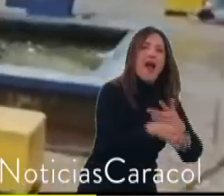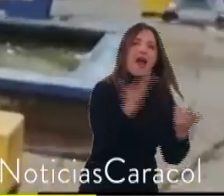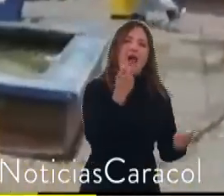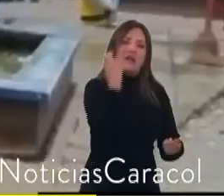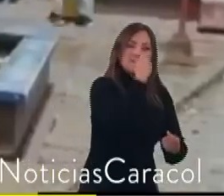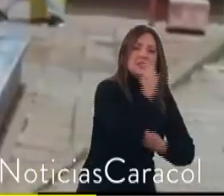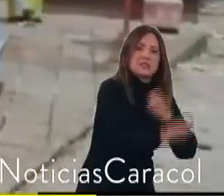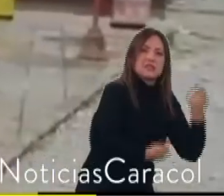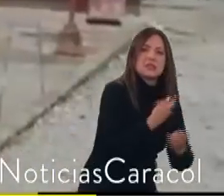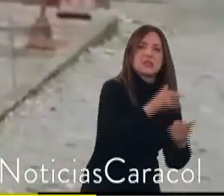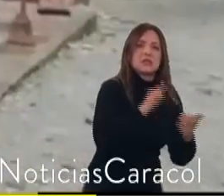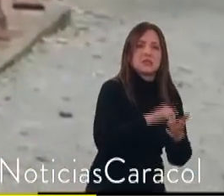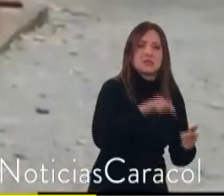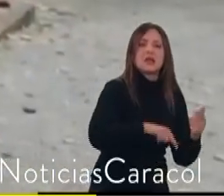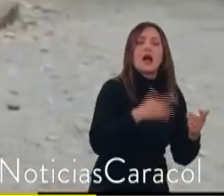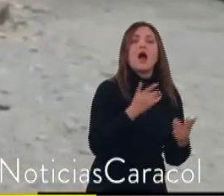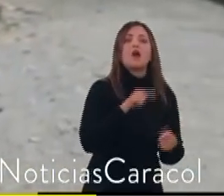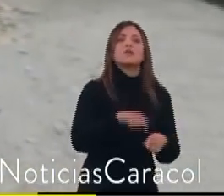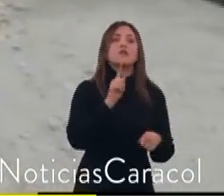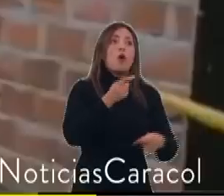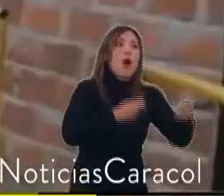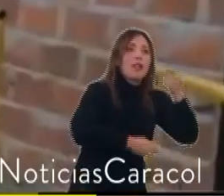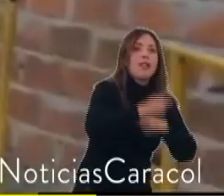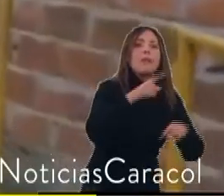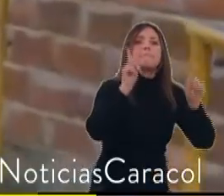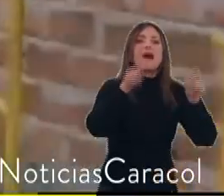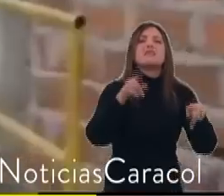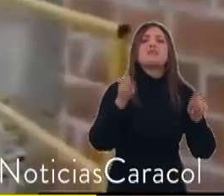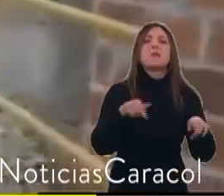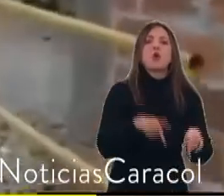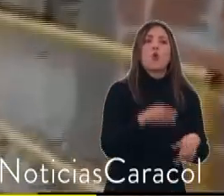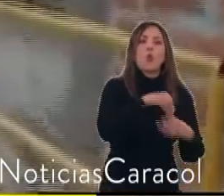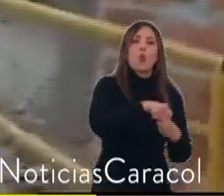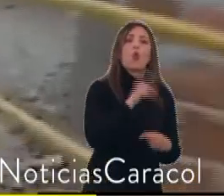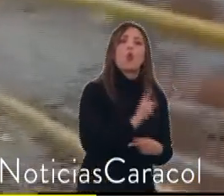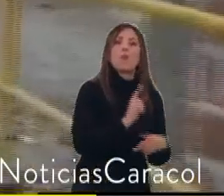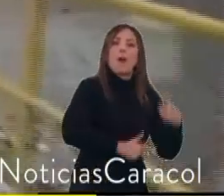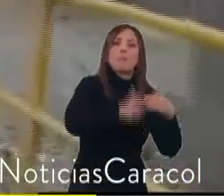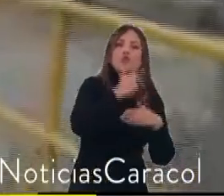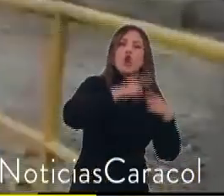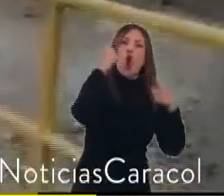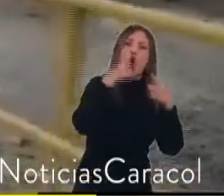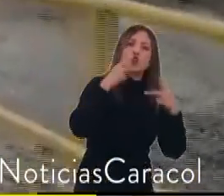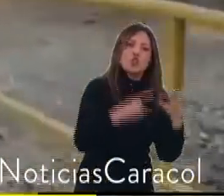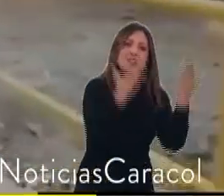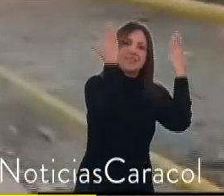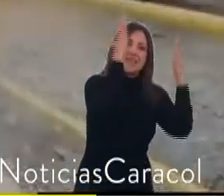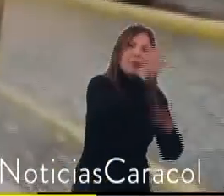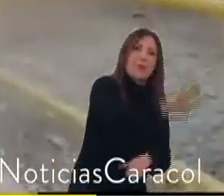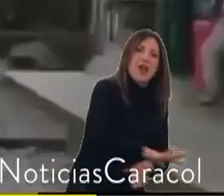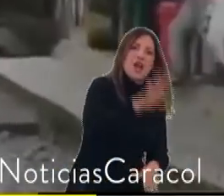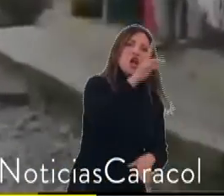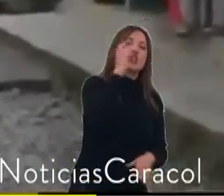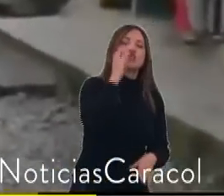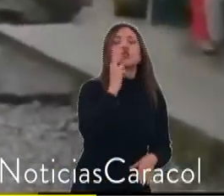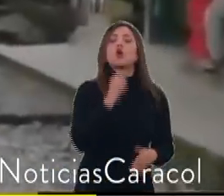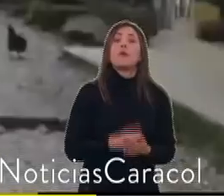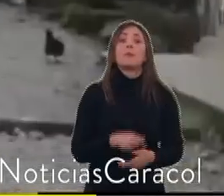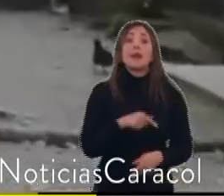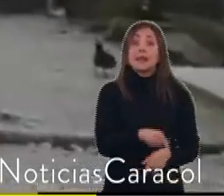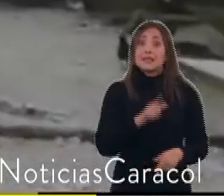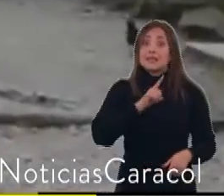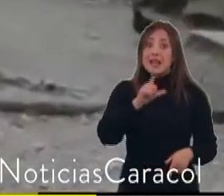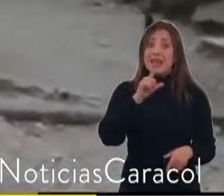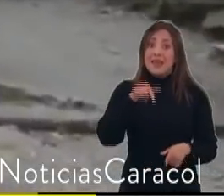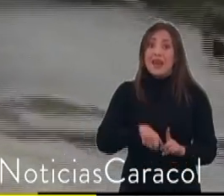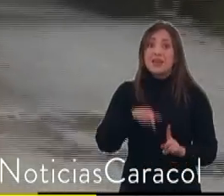por el microtráfico, sino también por los grandes proyectos que se pueden venir para el departamento del Chocó. Ante los peligros, este líder